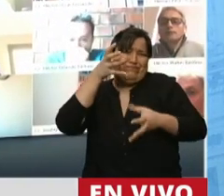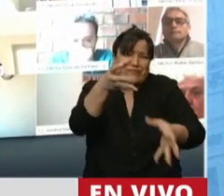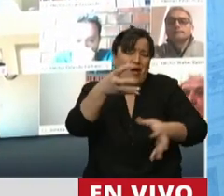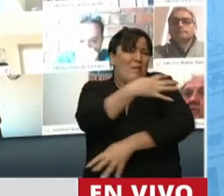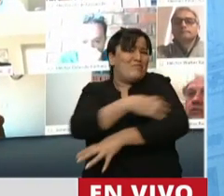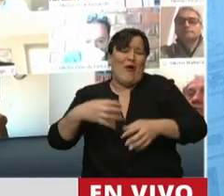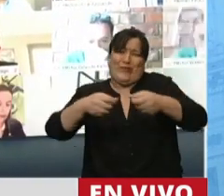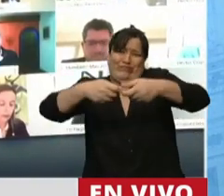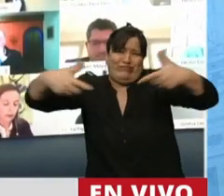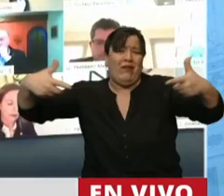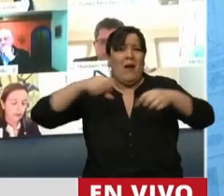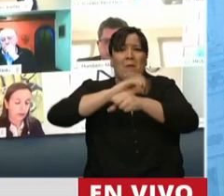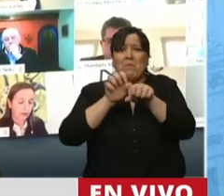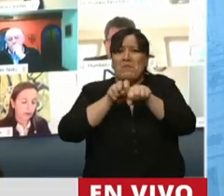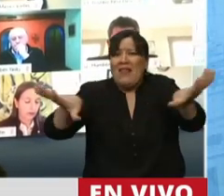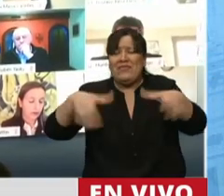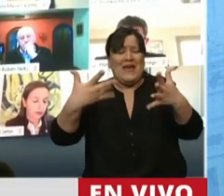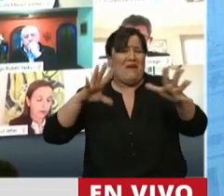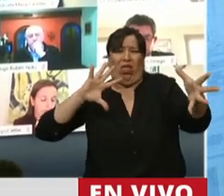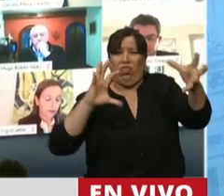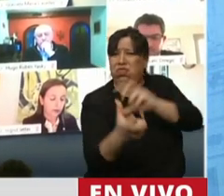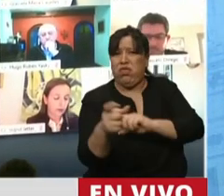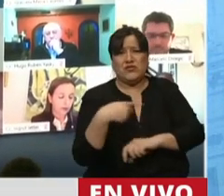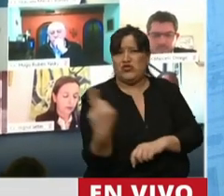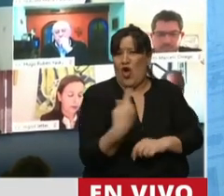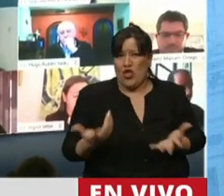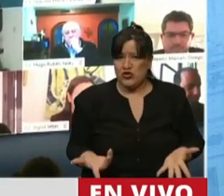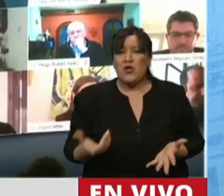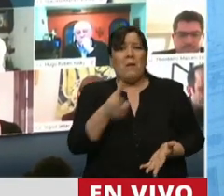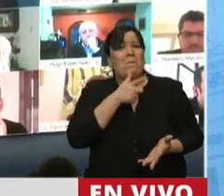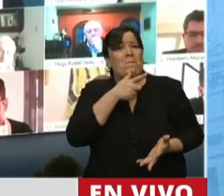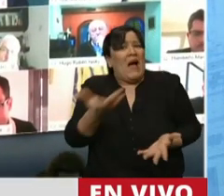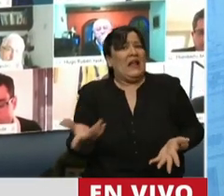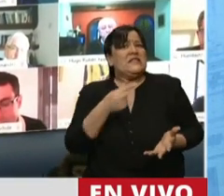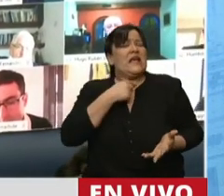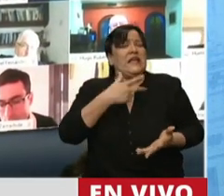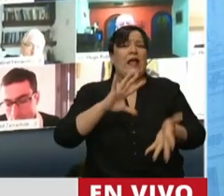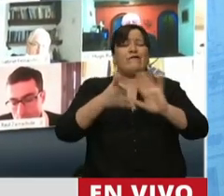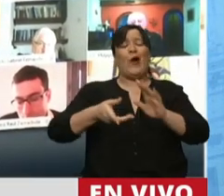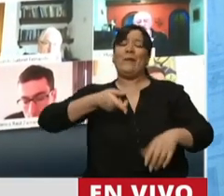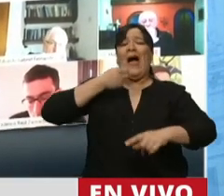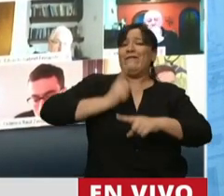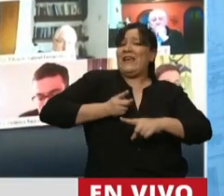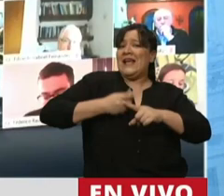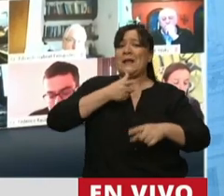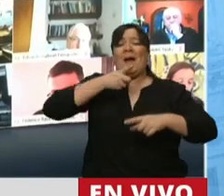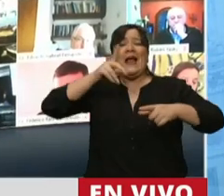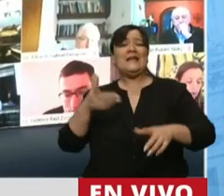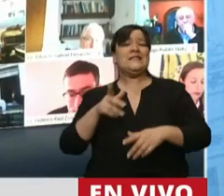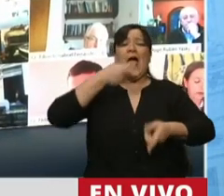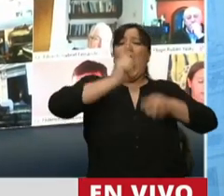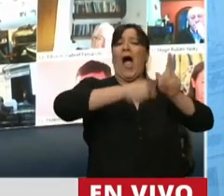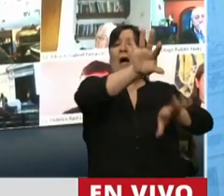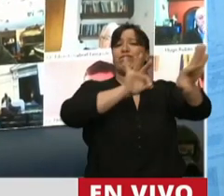en la pobreza, una pandemia que está devastándonos totalmente, y parecería que quieren darse esta fiesta, este carnaval de